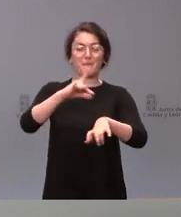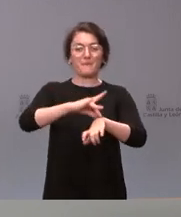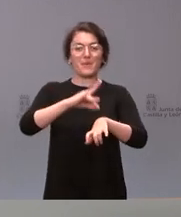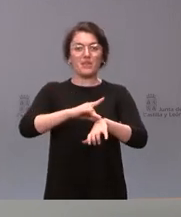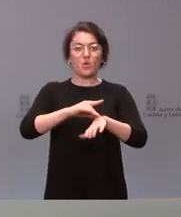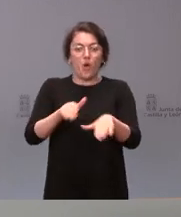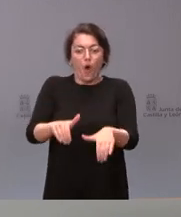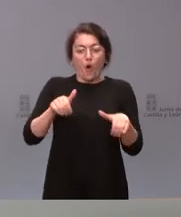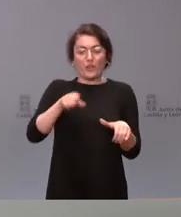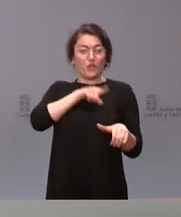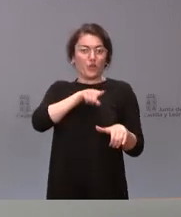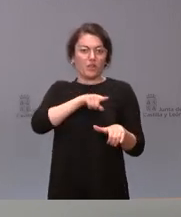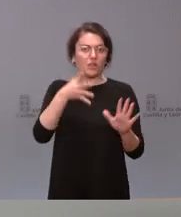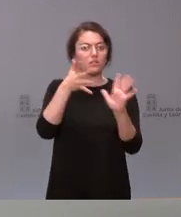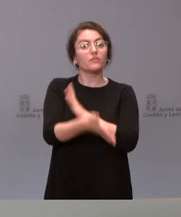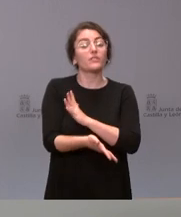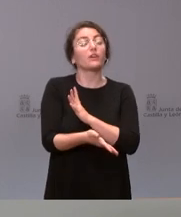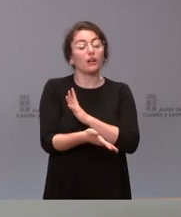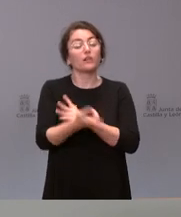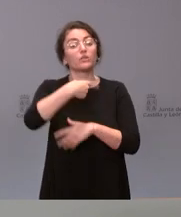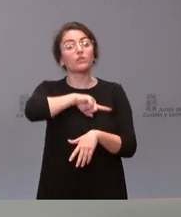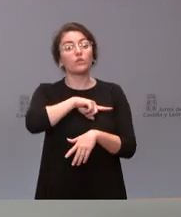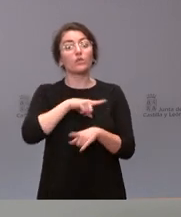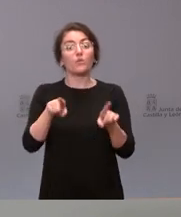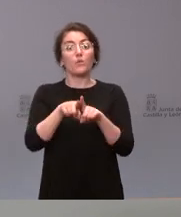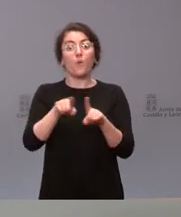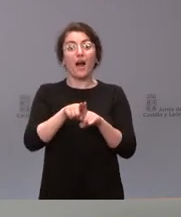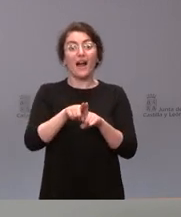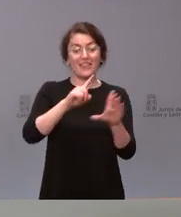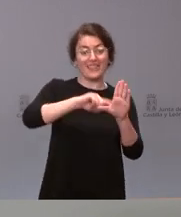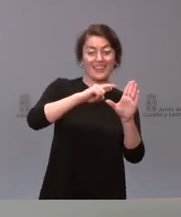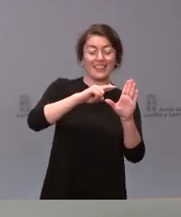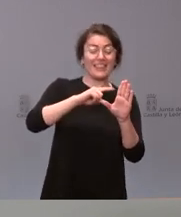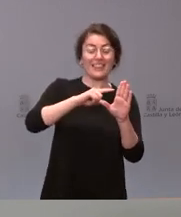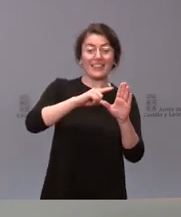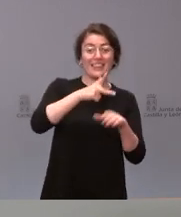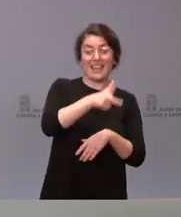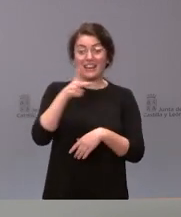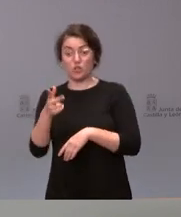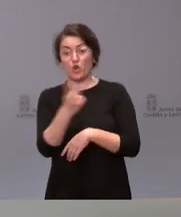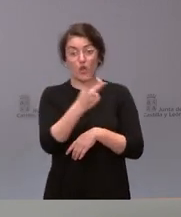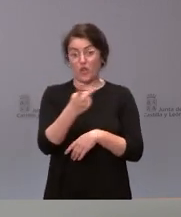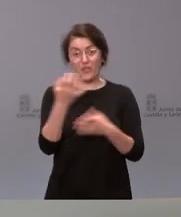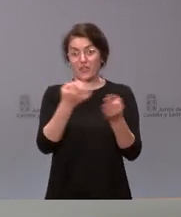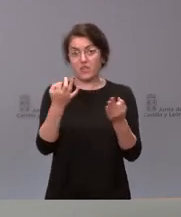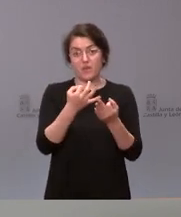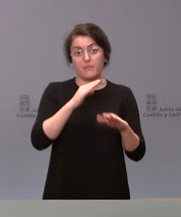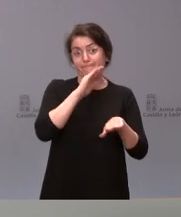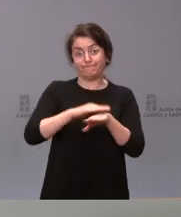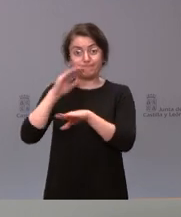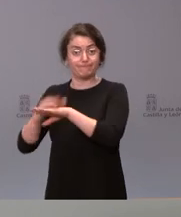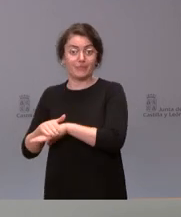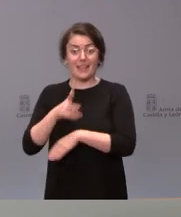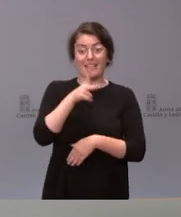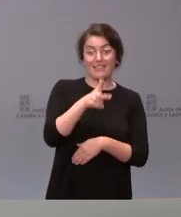poner en el objetivo del cumplimiento de ambos derechos que están reconocidos a la norma. El derecho a la objeción de conciencia